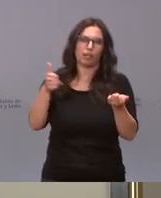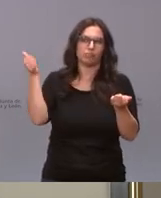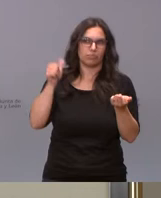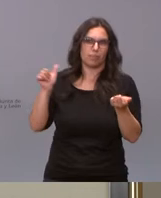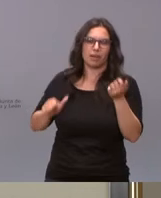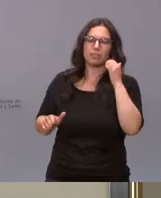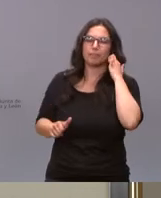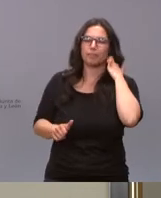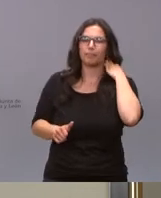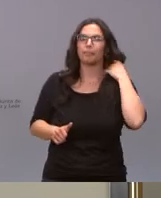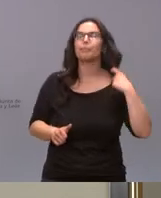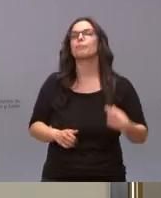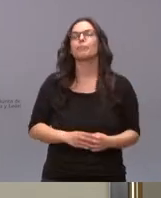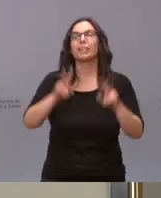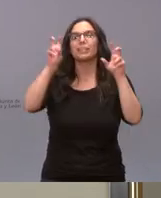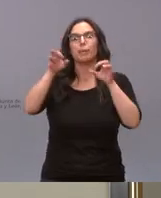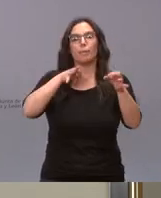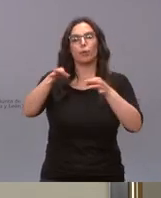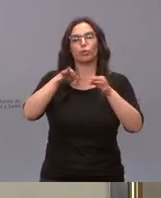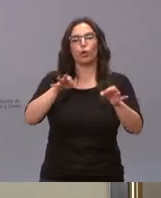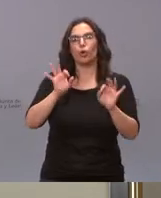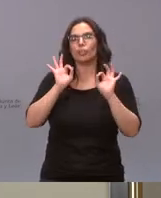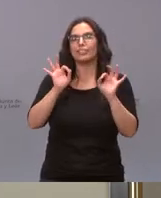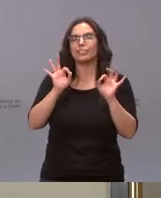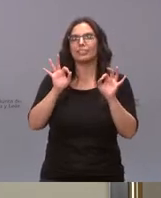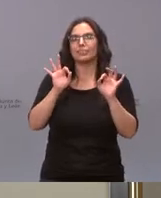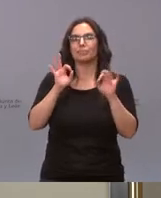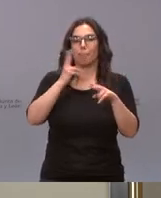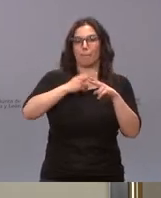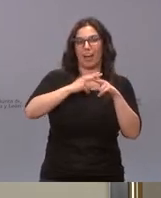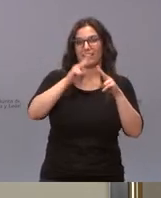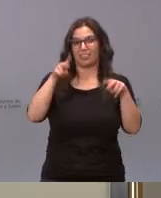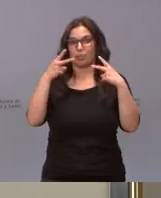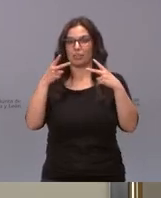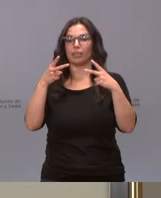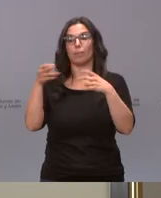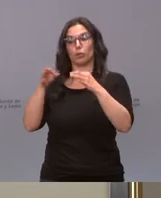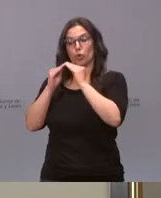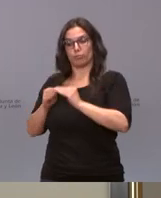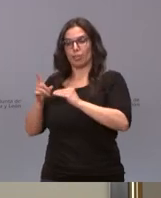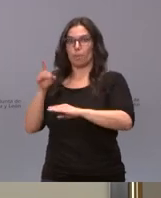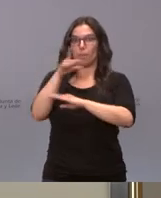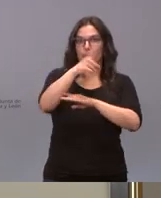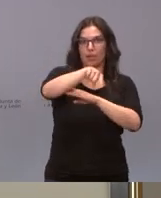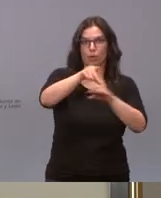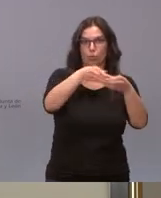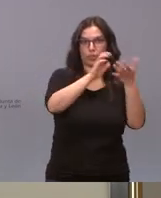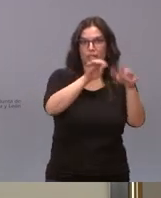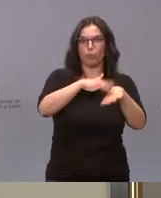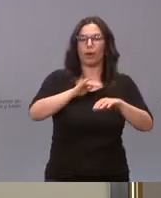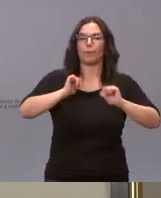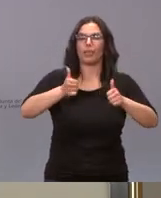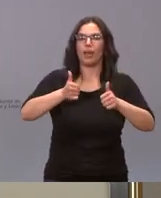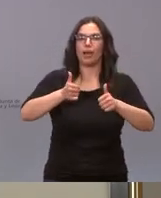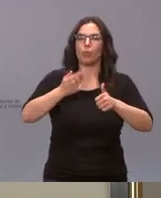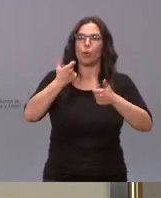últimas semanas sobre el protocolo que los hosteleros remitieron a la Junta para poder activar un poco el